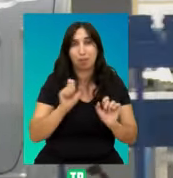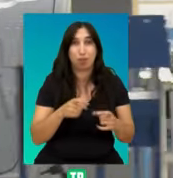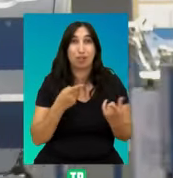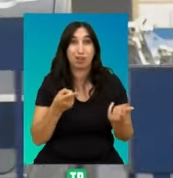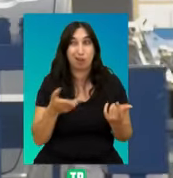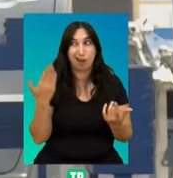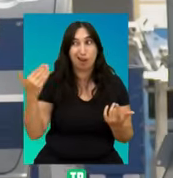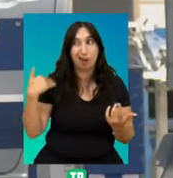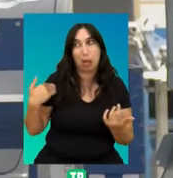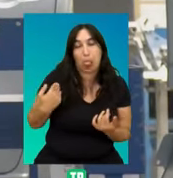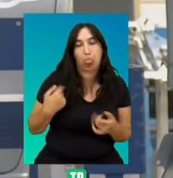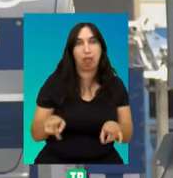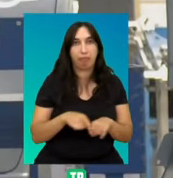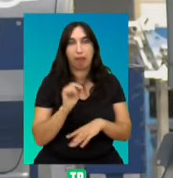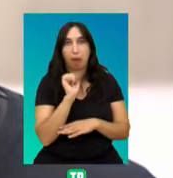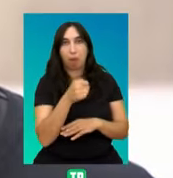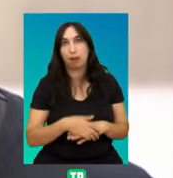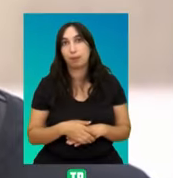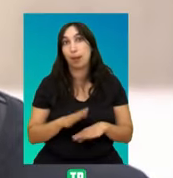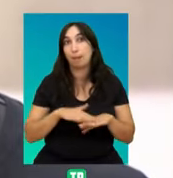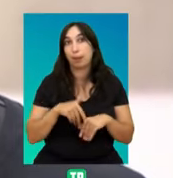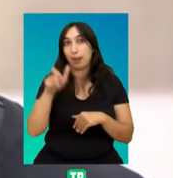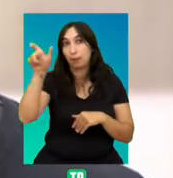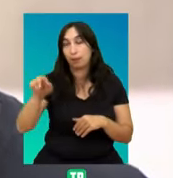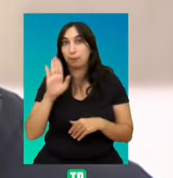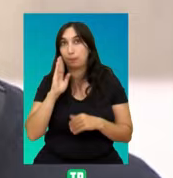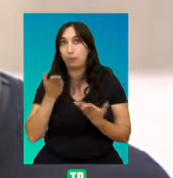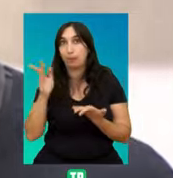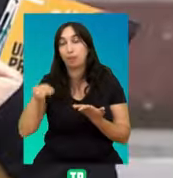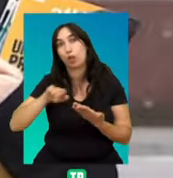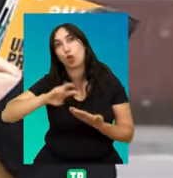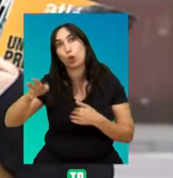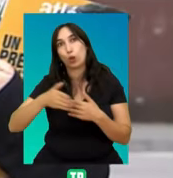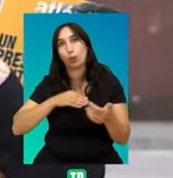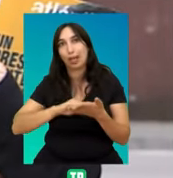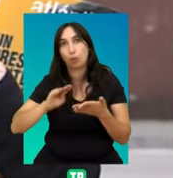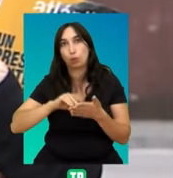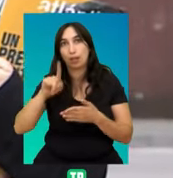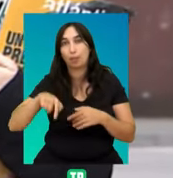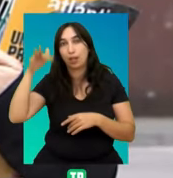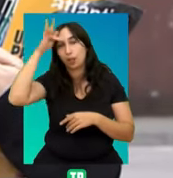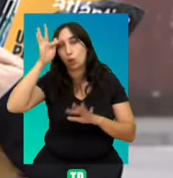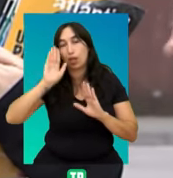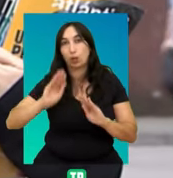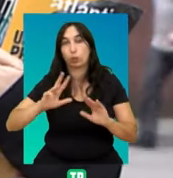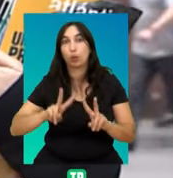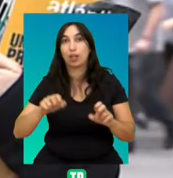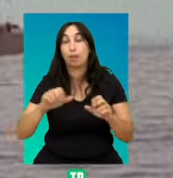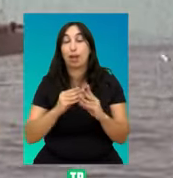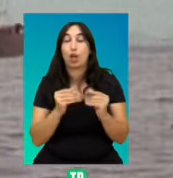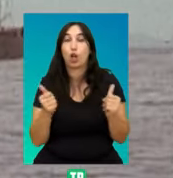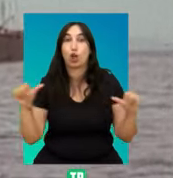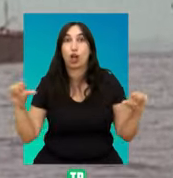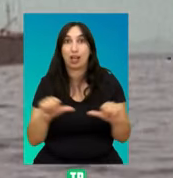climáticos naturales pasados. Para Carlos Taibo y autores como John Michael Greer y su teoría del colapso catabólico,